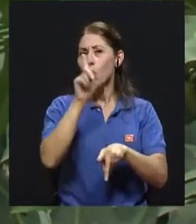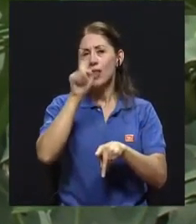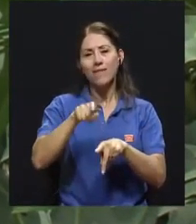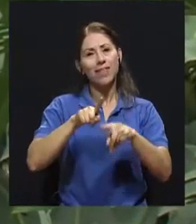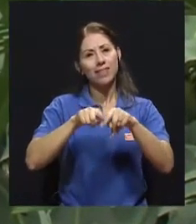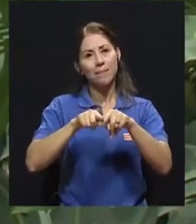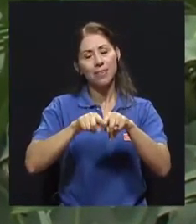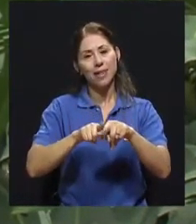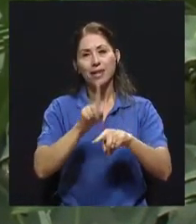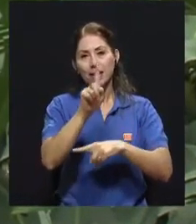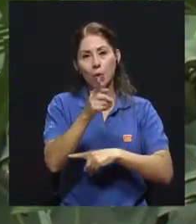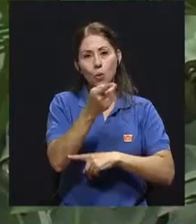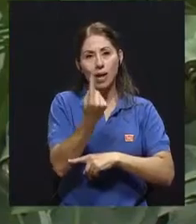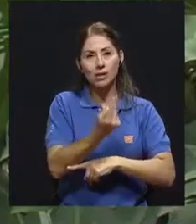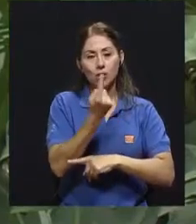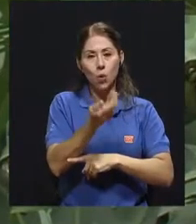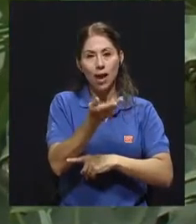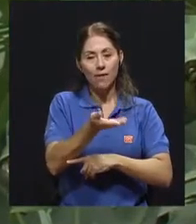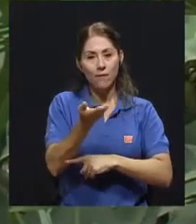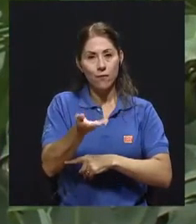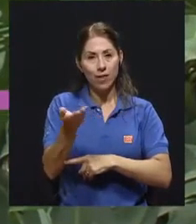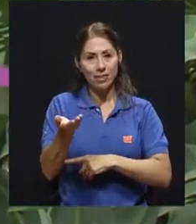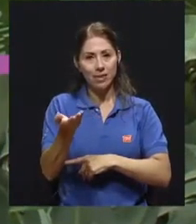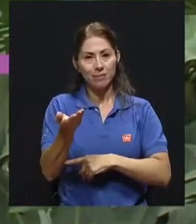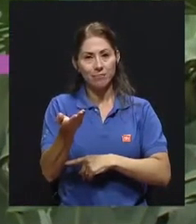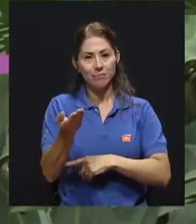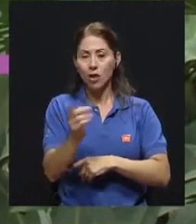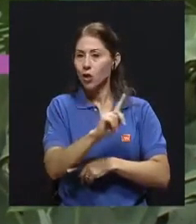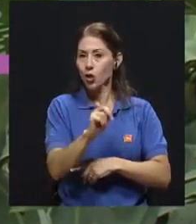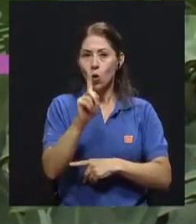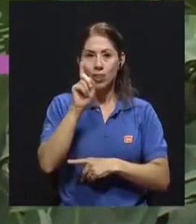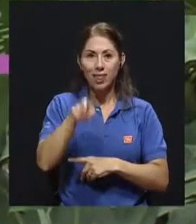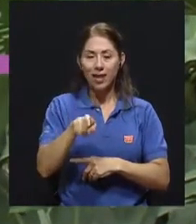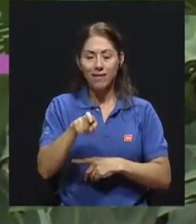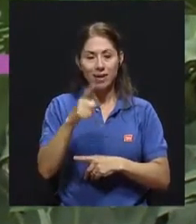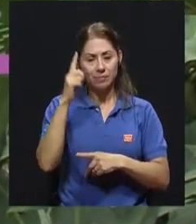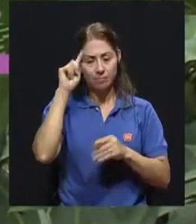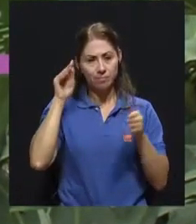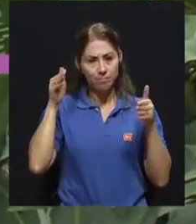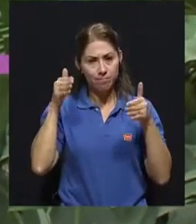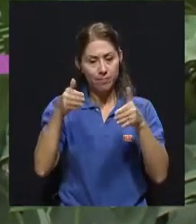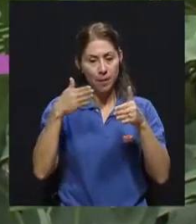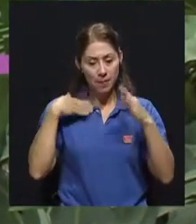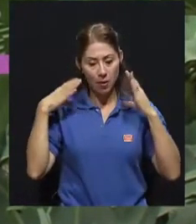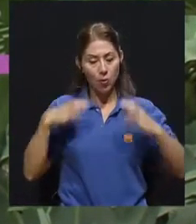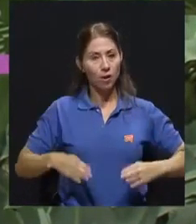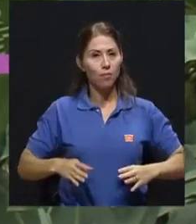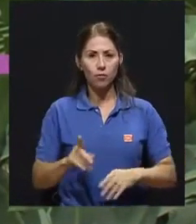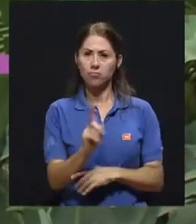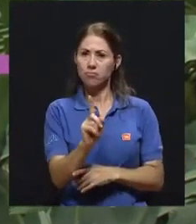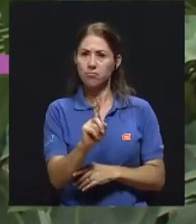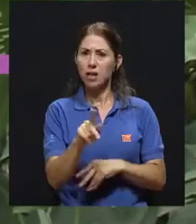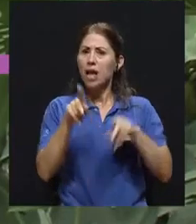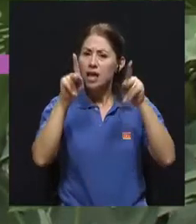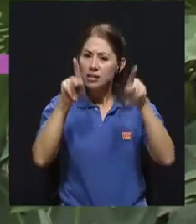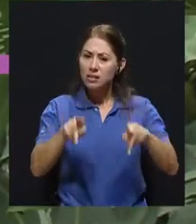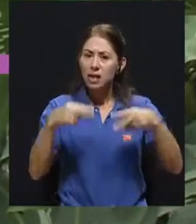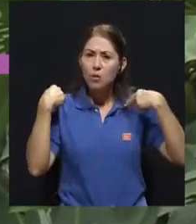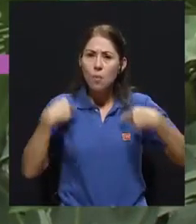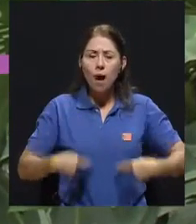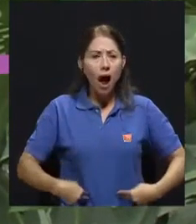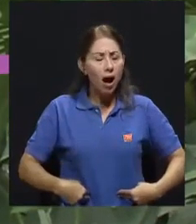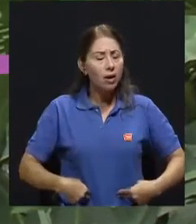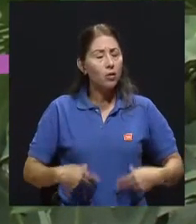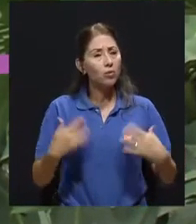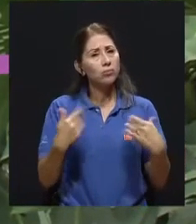de una sola fuente. Y en este caso no tiene que ser necesariamente el cuerpo. El ser humano es un ser muy complejo,